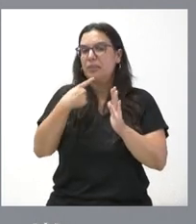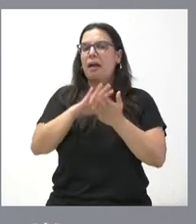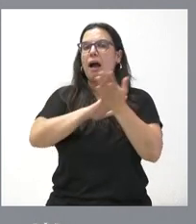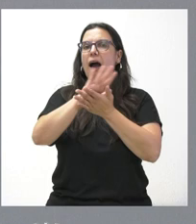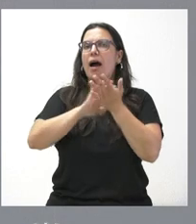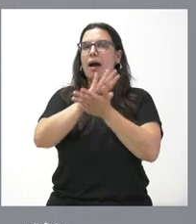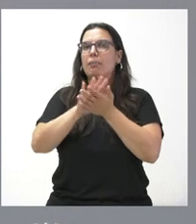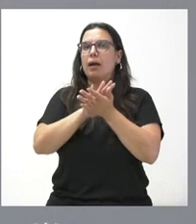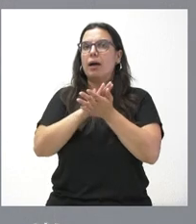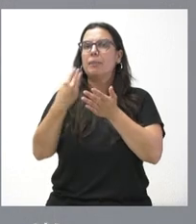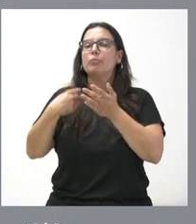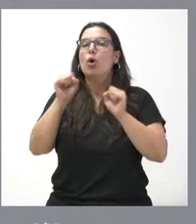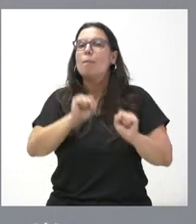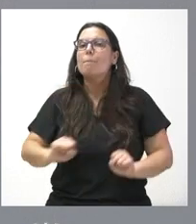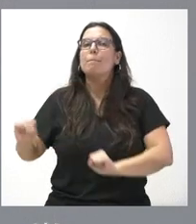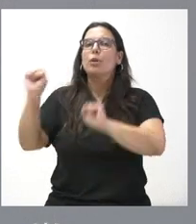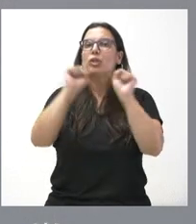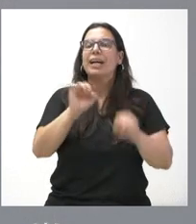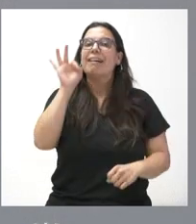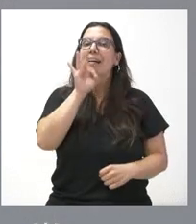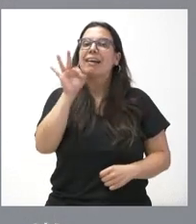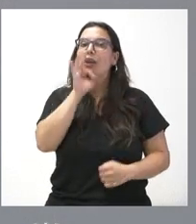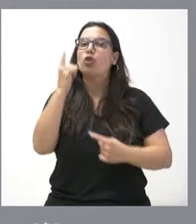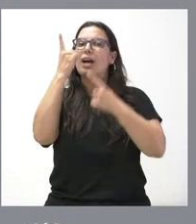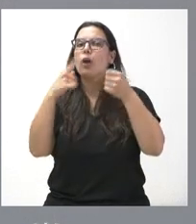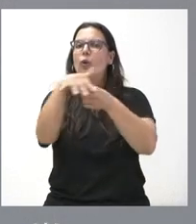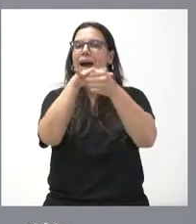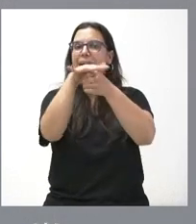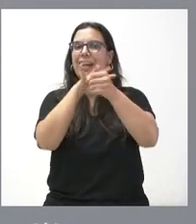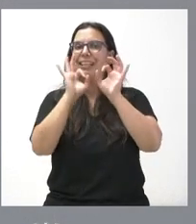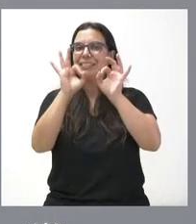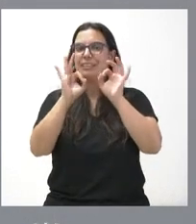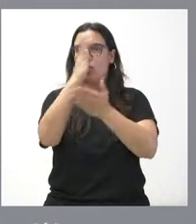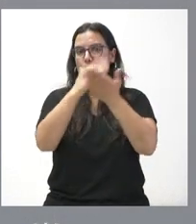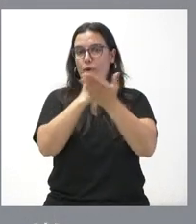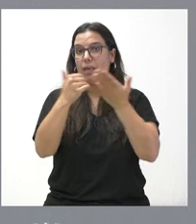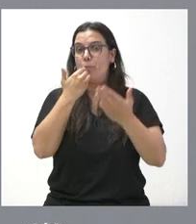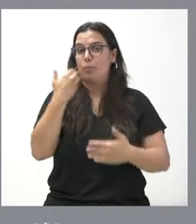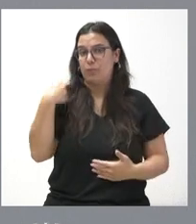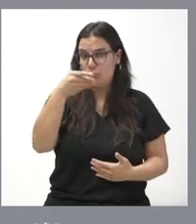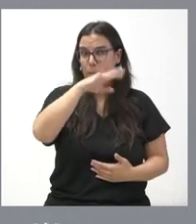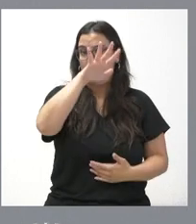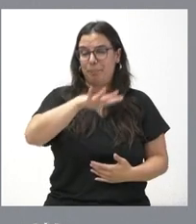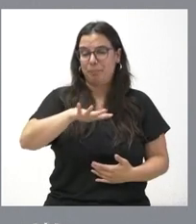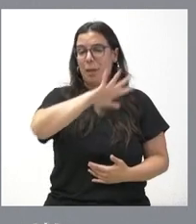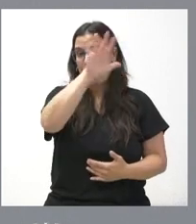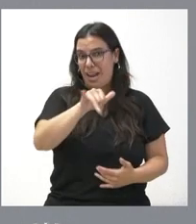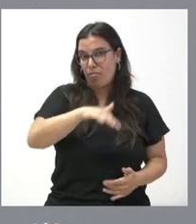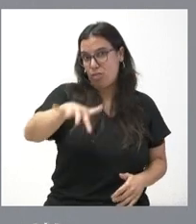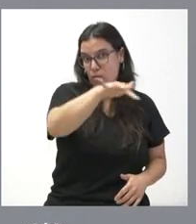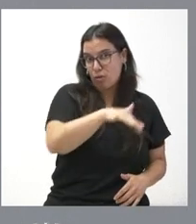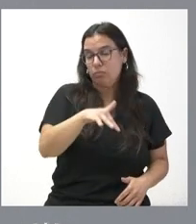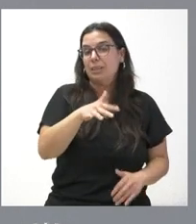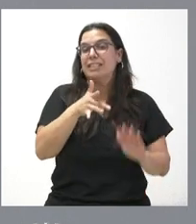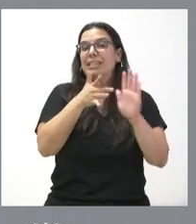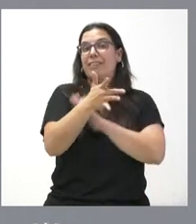de la protección del gallego en determinadas zonas de la comunidad, como pueda ser el Bierzo. Y, por tanto, no tanto en